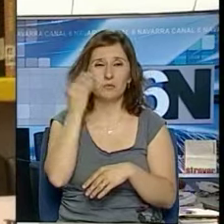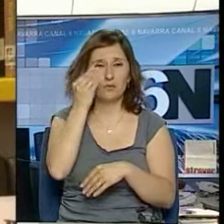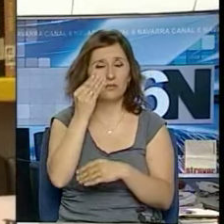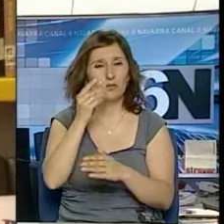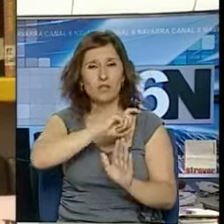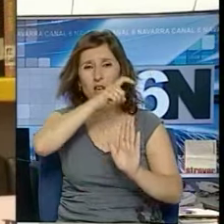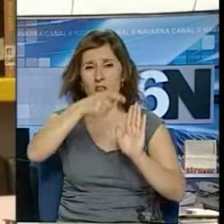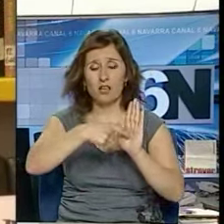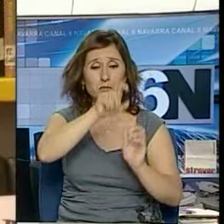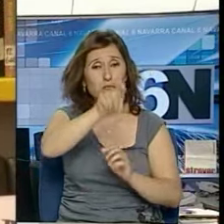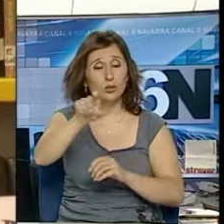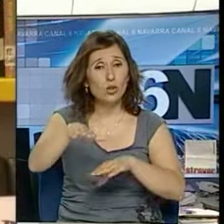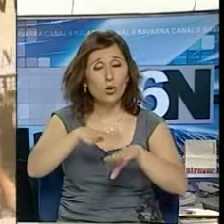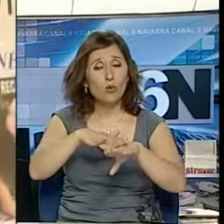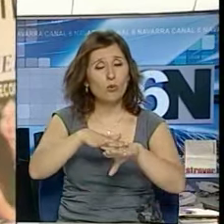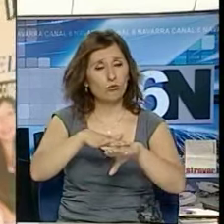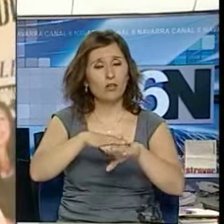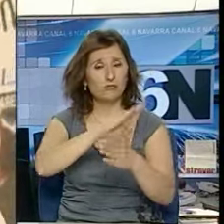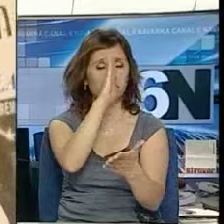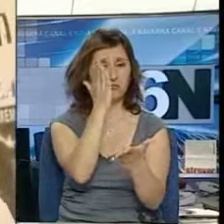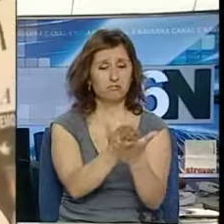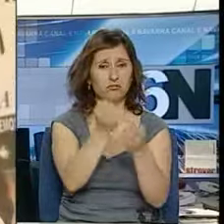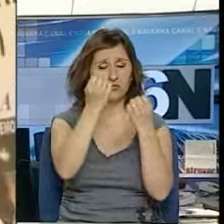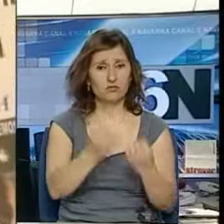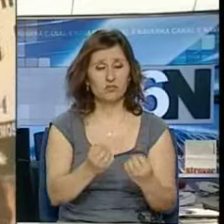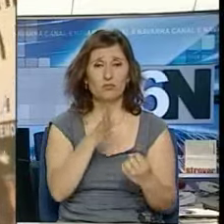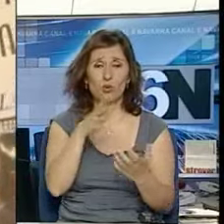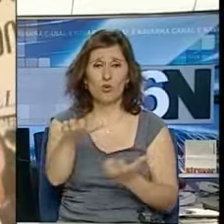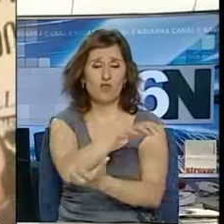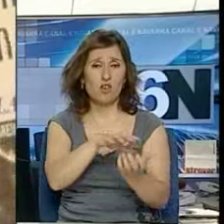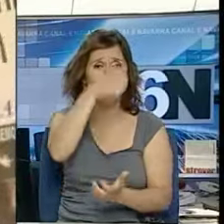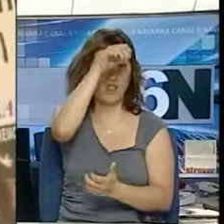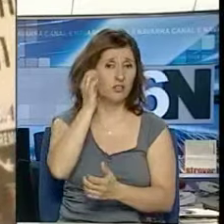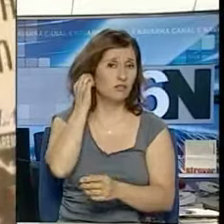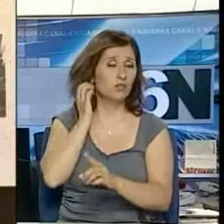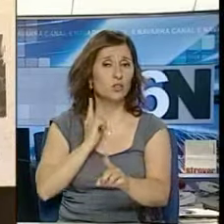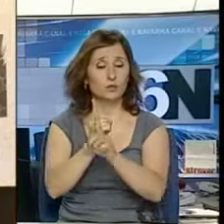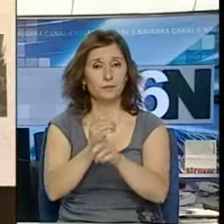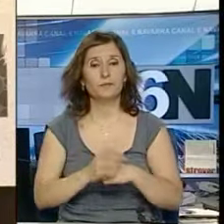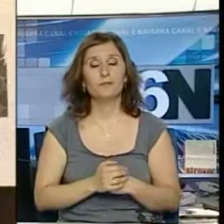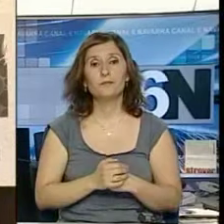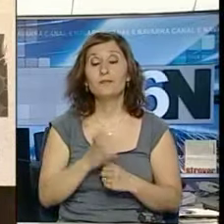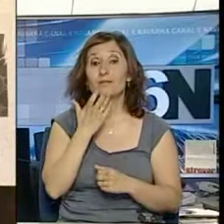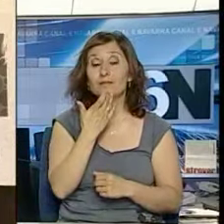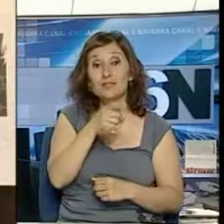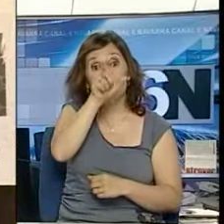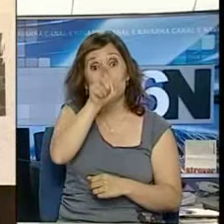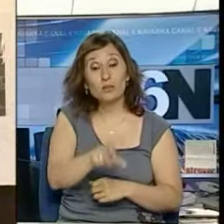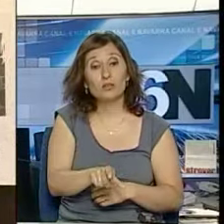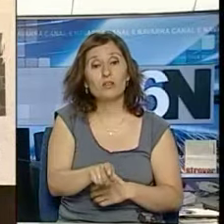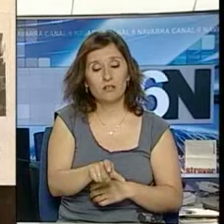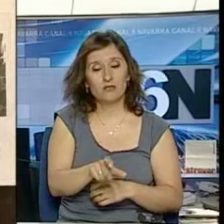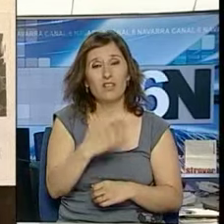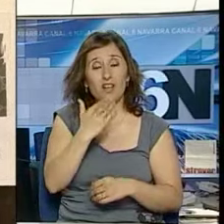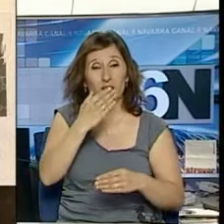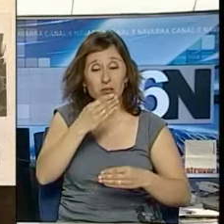la ley sobre las personas imputadas en estos casos de violencia machista. Que todo aquel que cometa un crimen, que lo